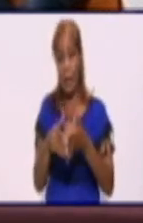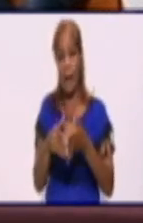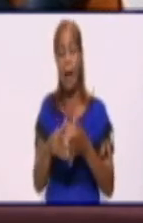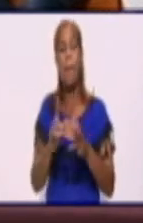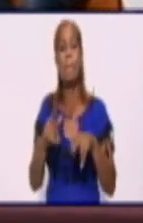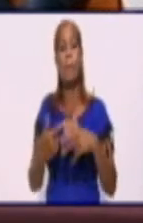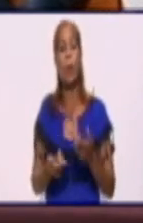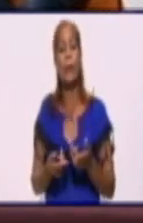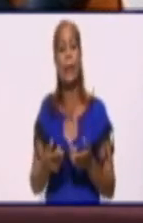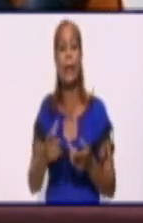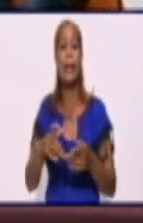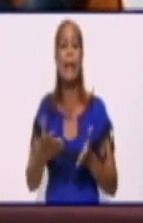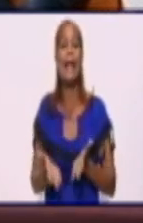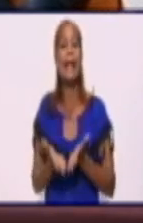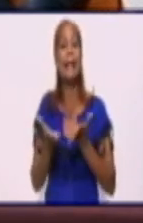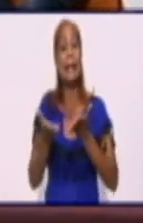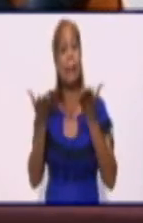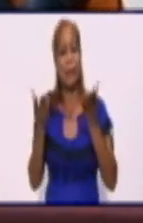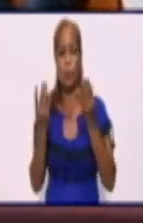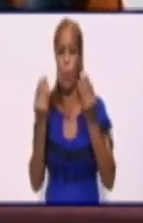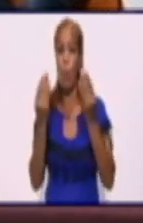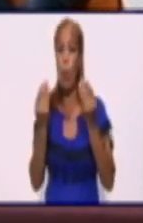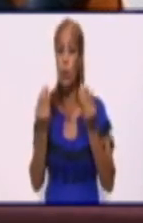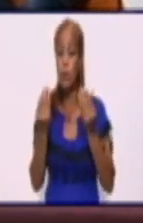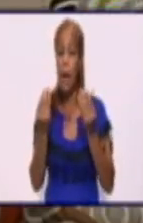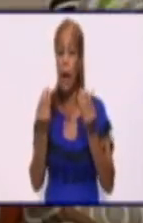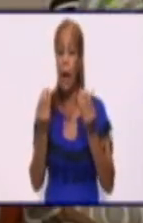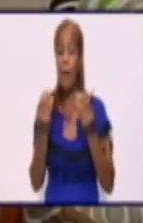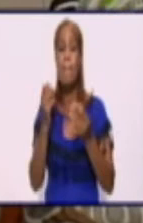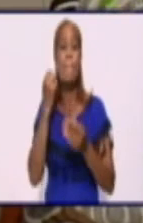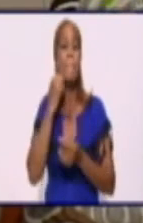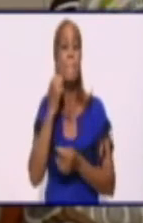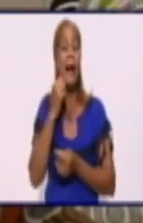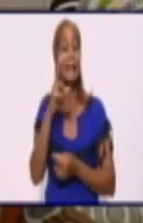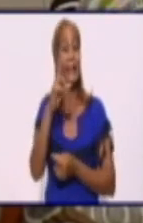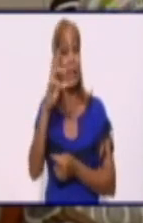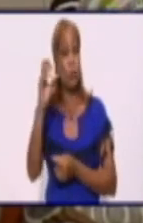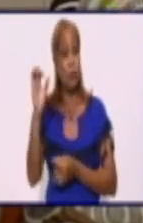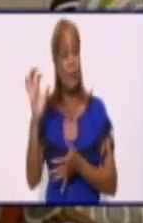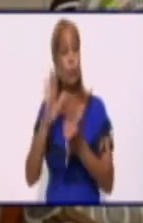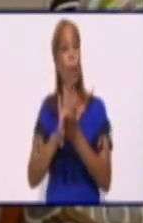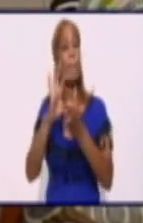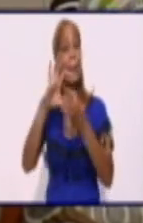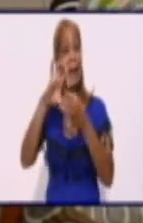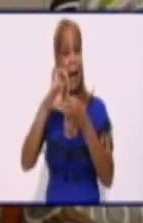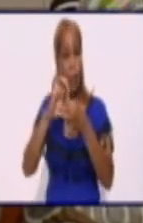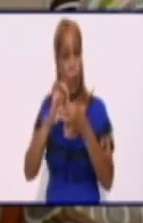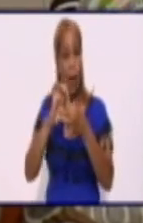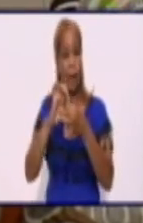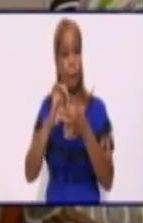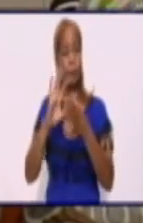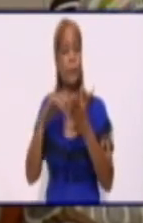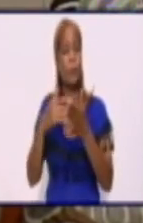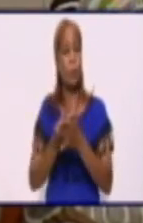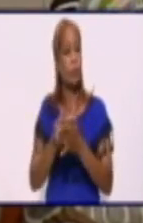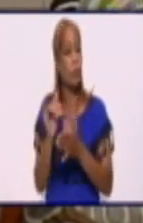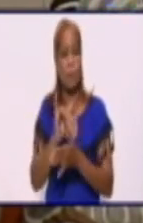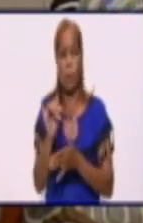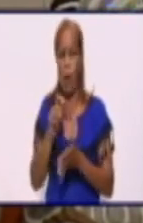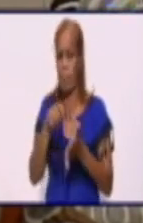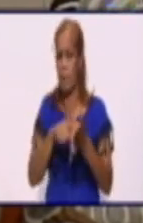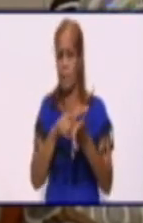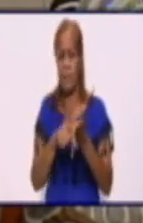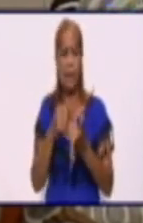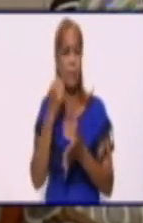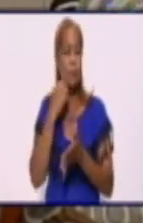provocados por el incremento de la carga en más de 200 megawatt con respecto a la carga pronosticada a nivel del país